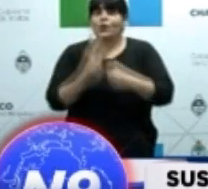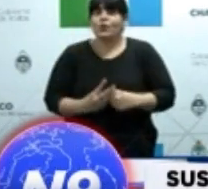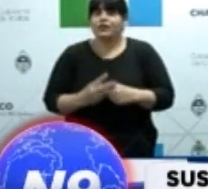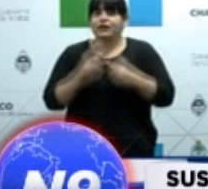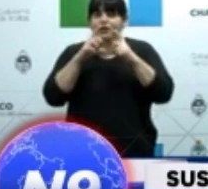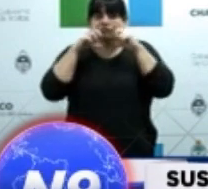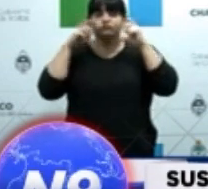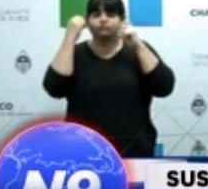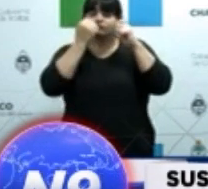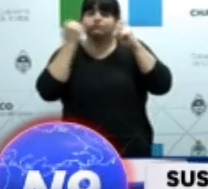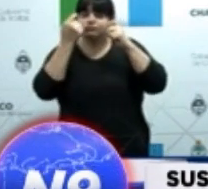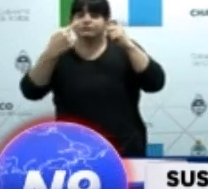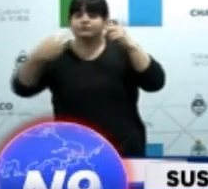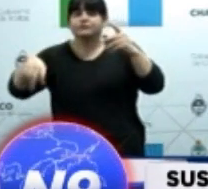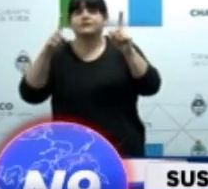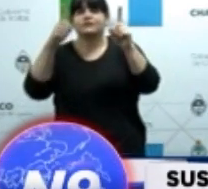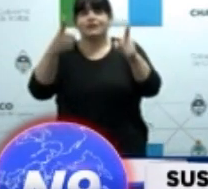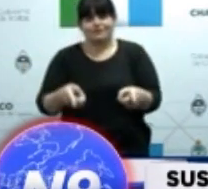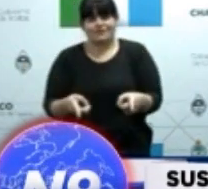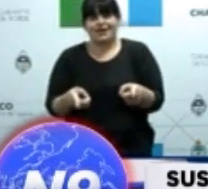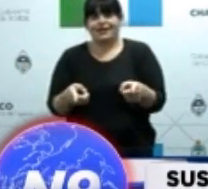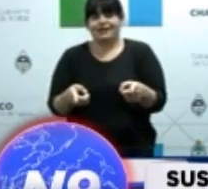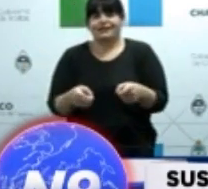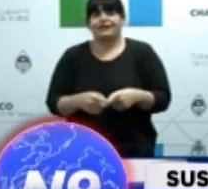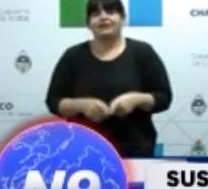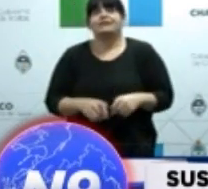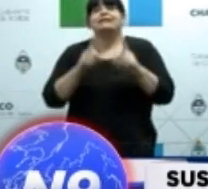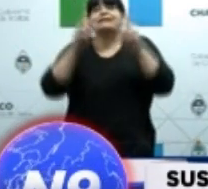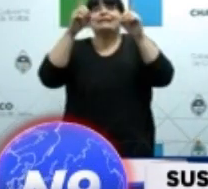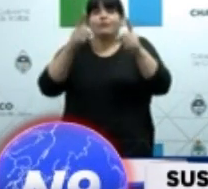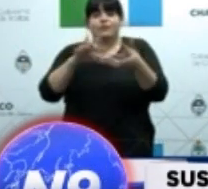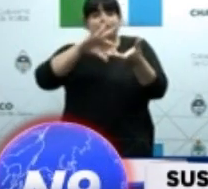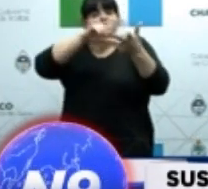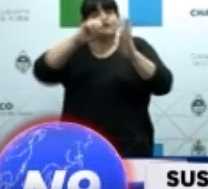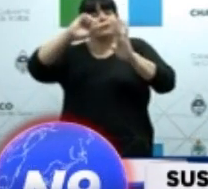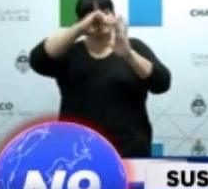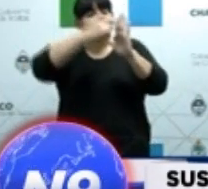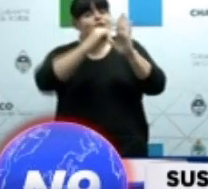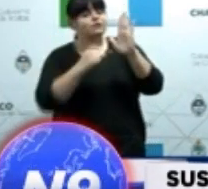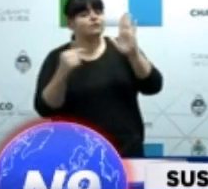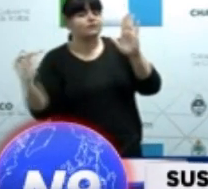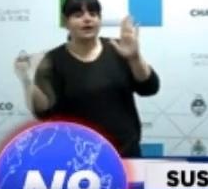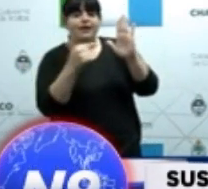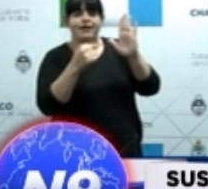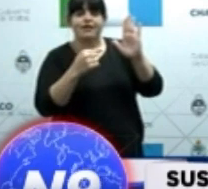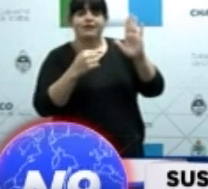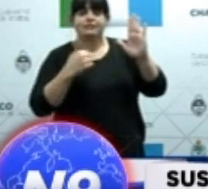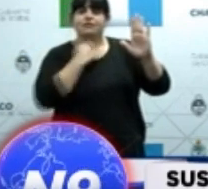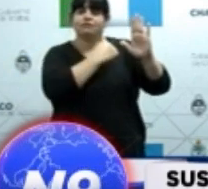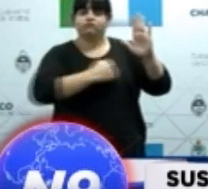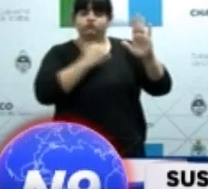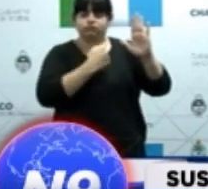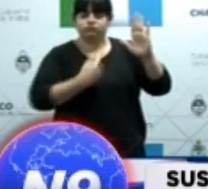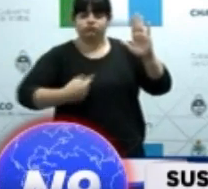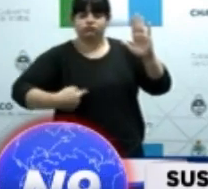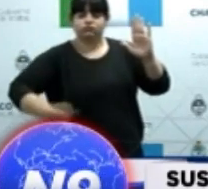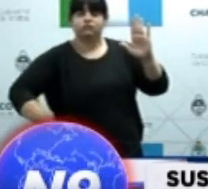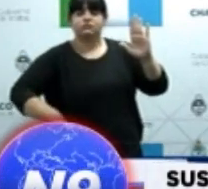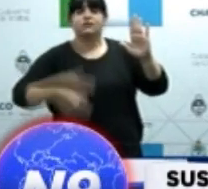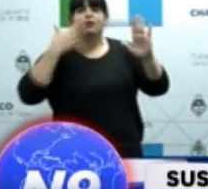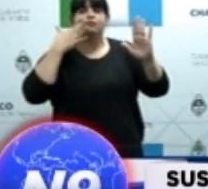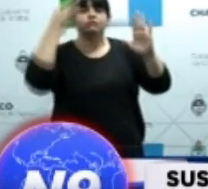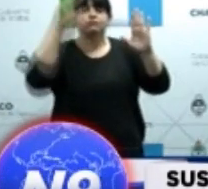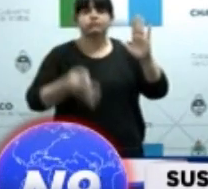de normas de higiene. La cuestión vinculada a test con sistema test rápido, con PCR, pero distintas